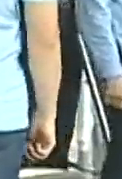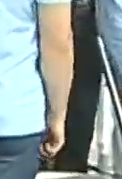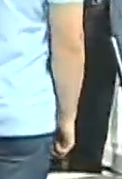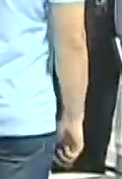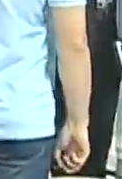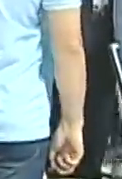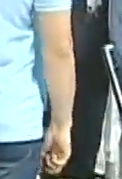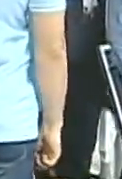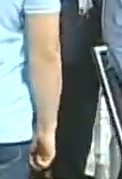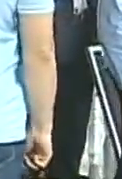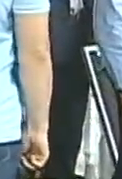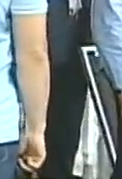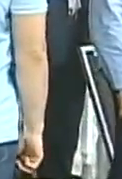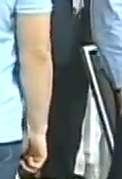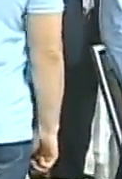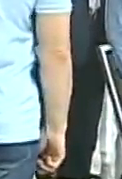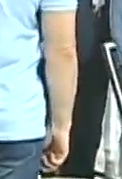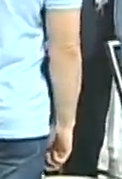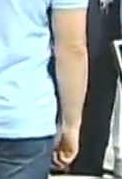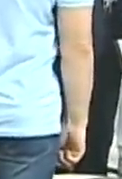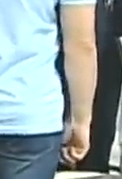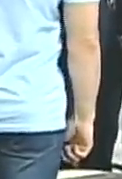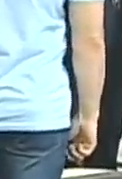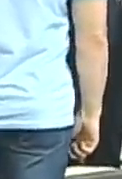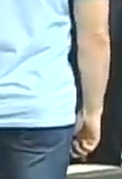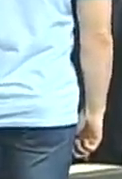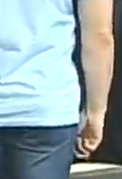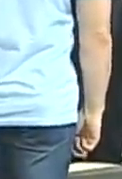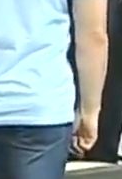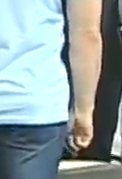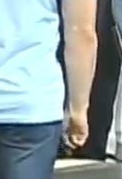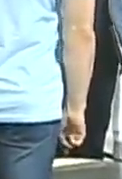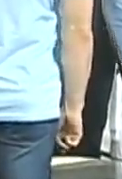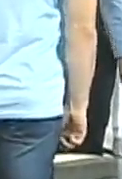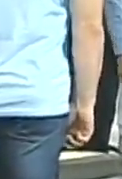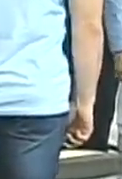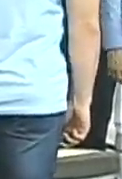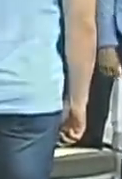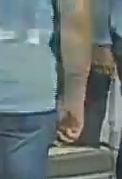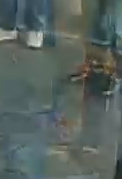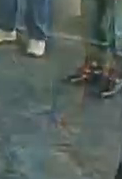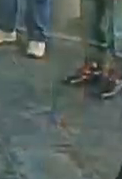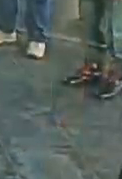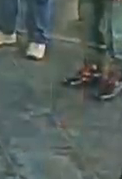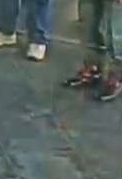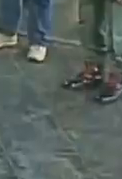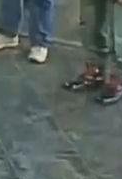Villegas, así como también otros integrantes del gabinete ejecutivo.